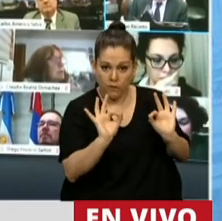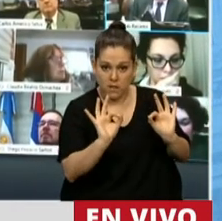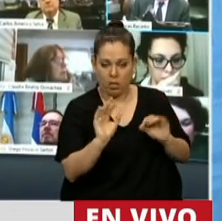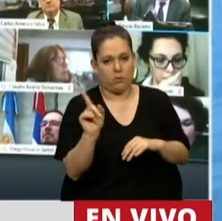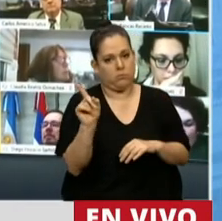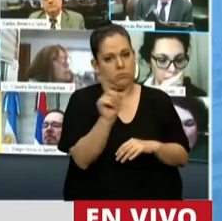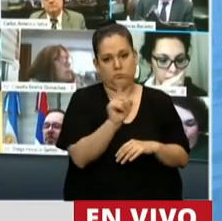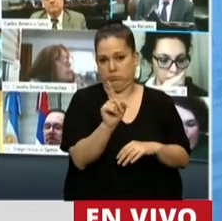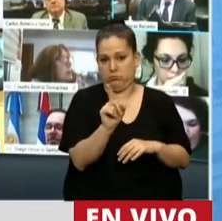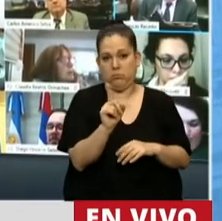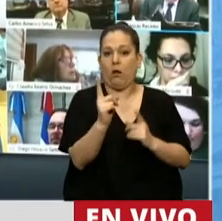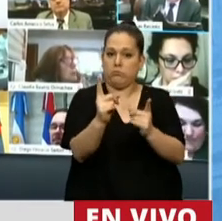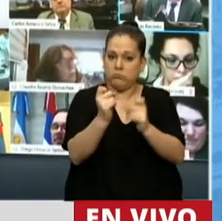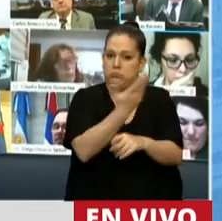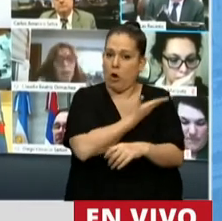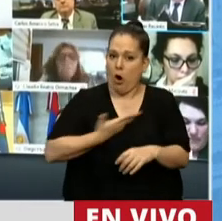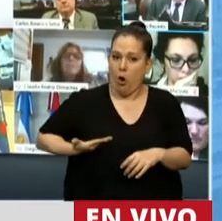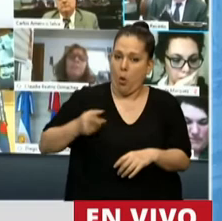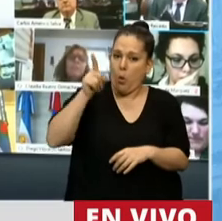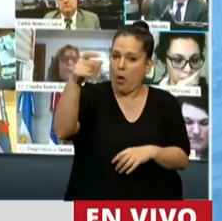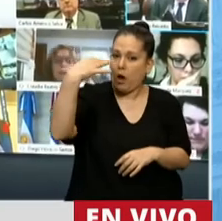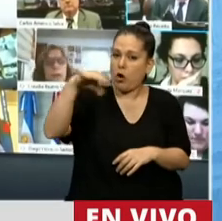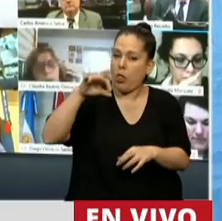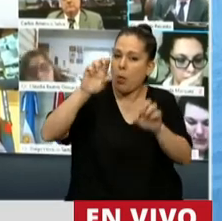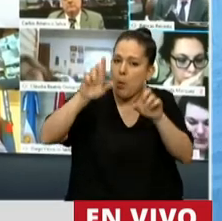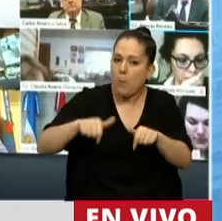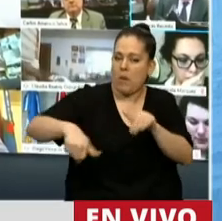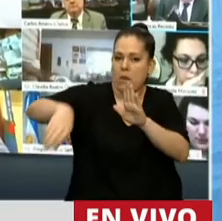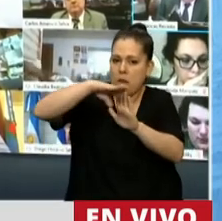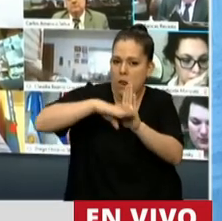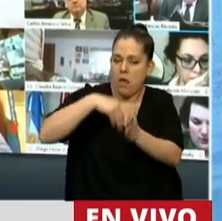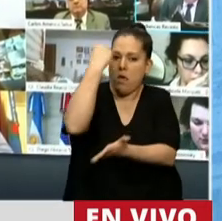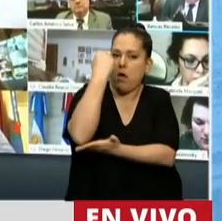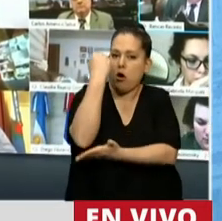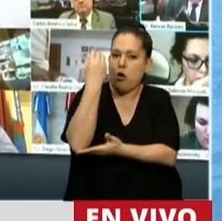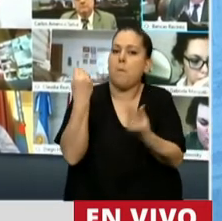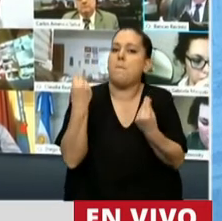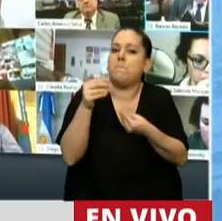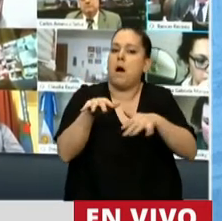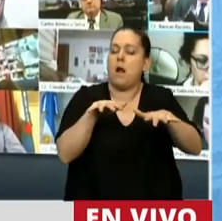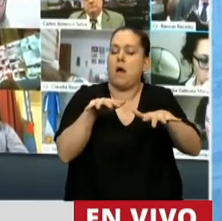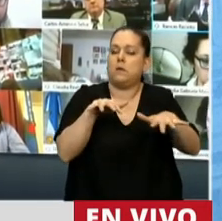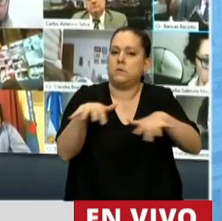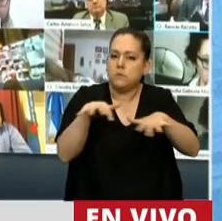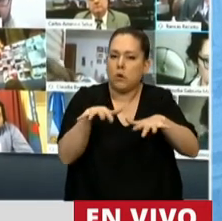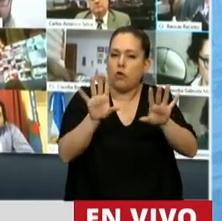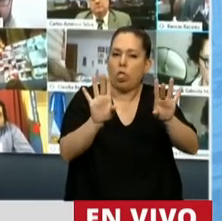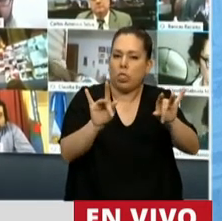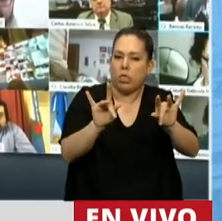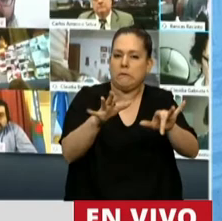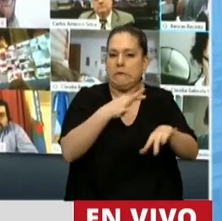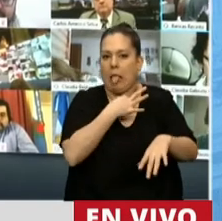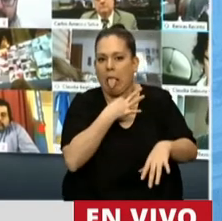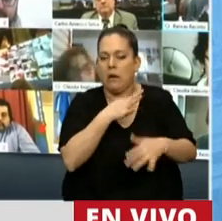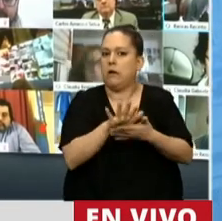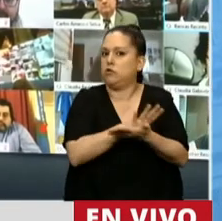que el Gobierno Nacional defina rápidamente un programa económico para resolver la situación difícil por la que